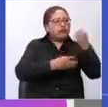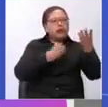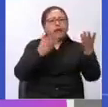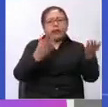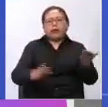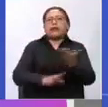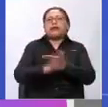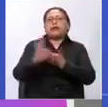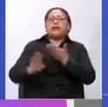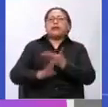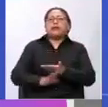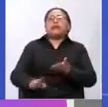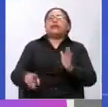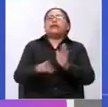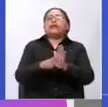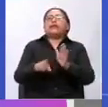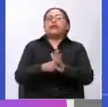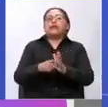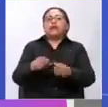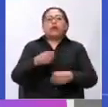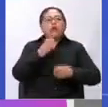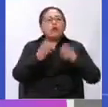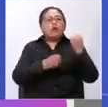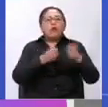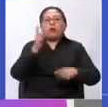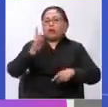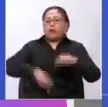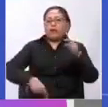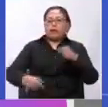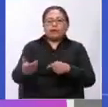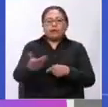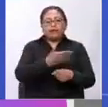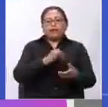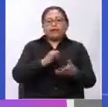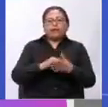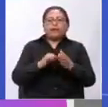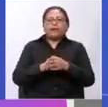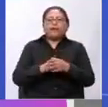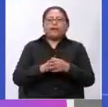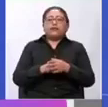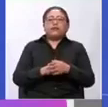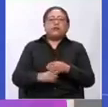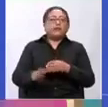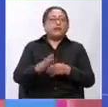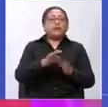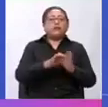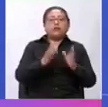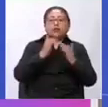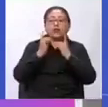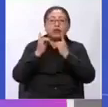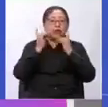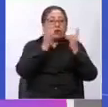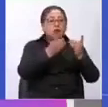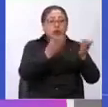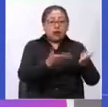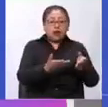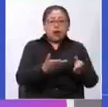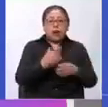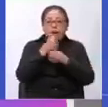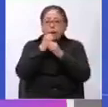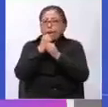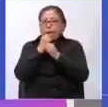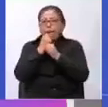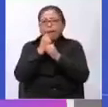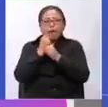del cual estuviese siendo víctima. Aquí es importante considerar que lo que ustedes denuncian para nosotros como servidores